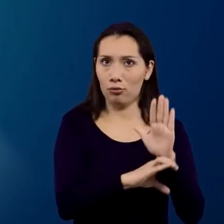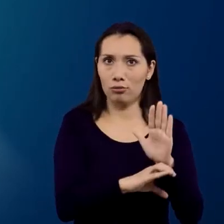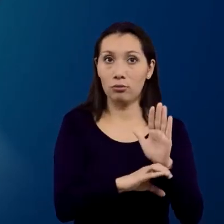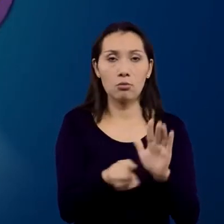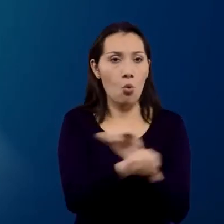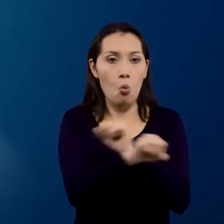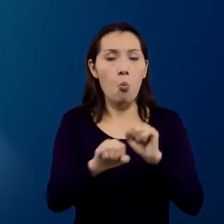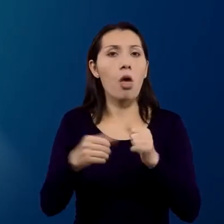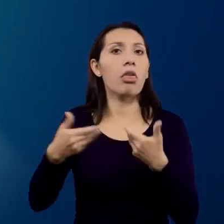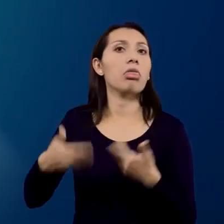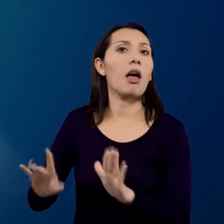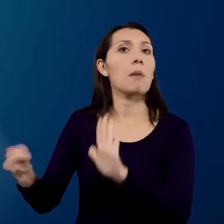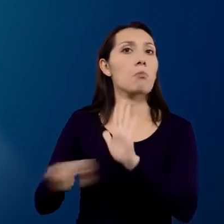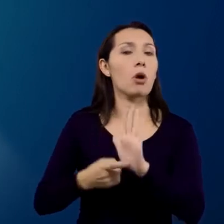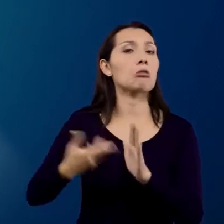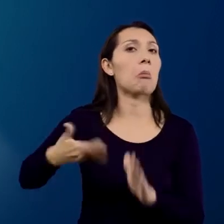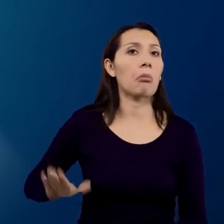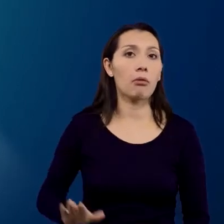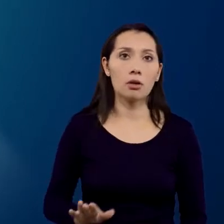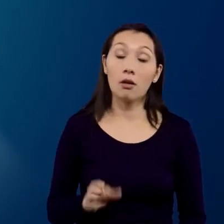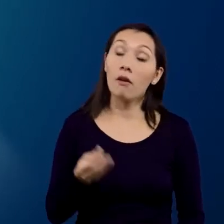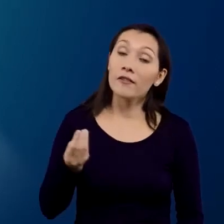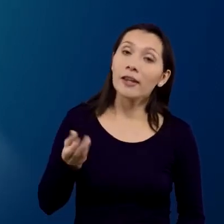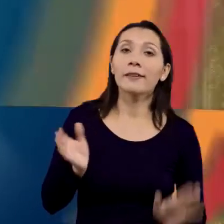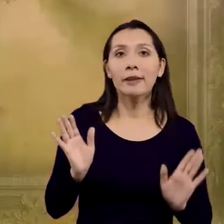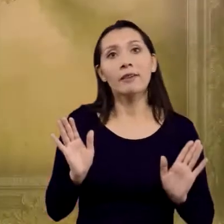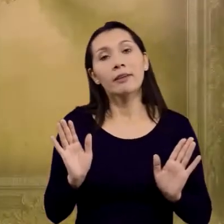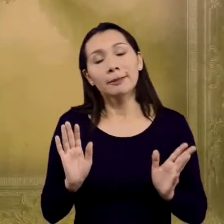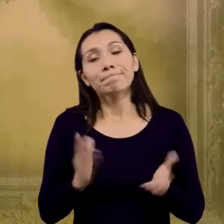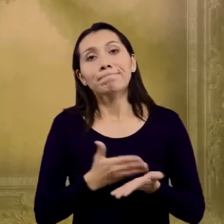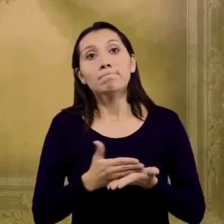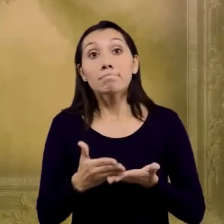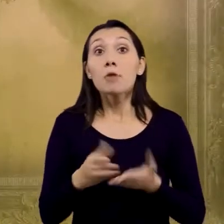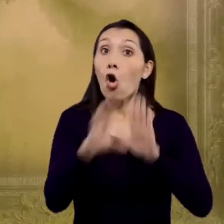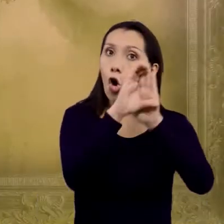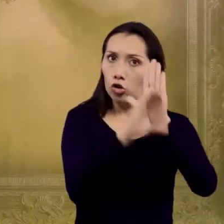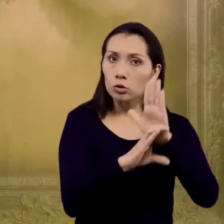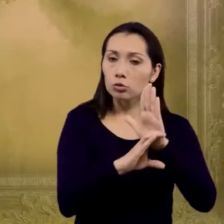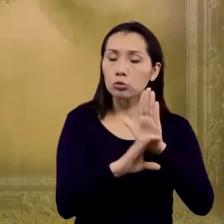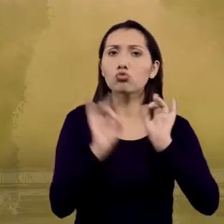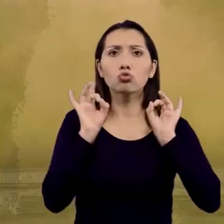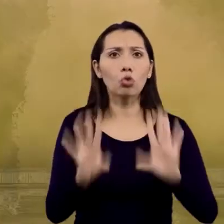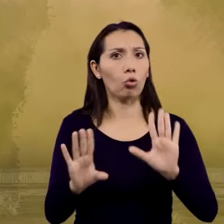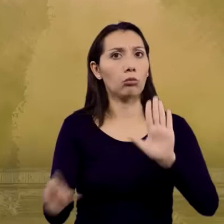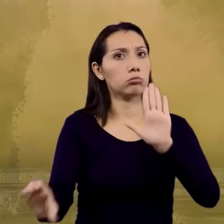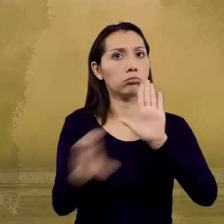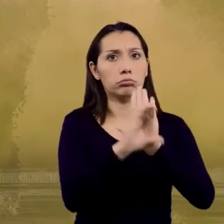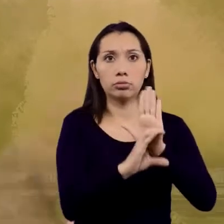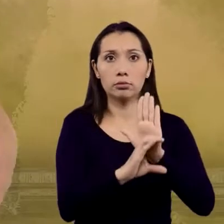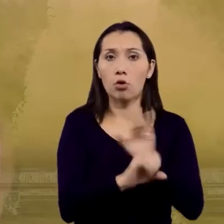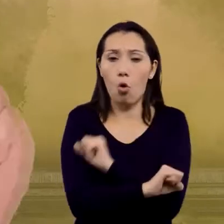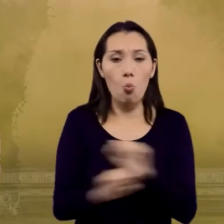porque no puedes dejar de pagar impuestos. Bueno, bueno, bueno. ¿Entonces la Constitución es inamovible?